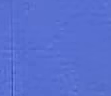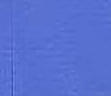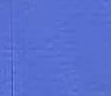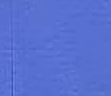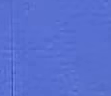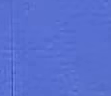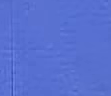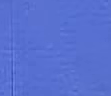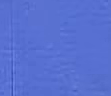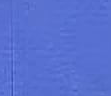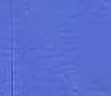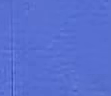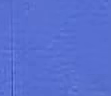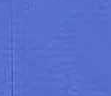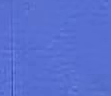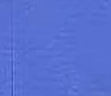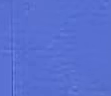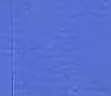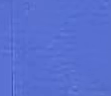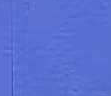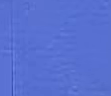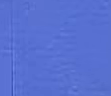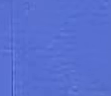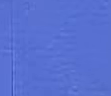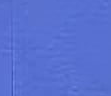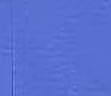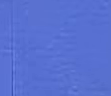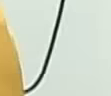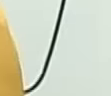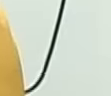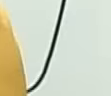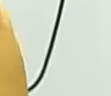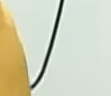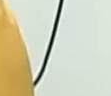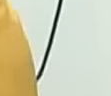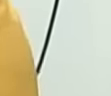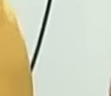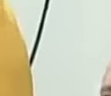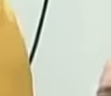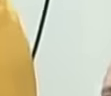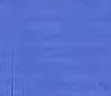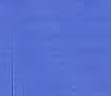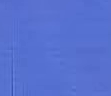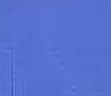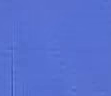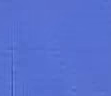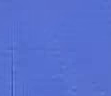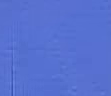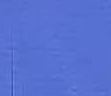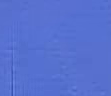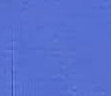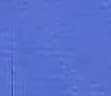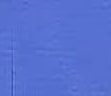Yelitze Santaella a profundidad Yelitze